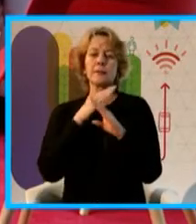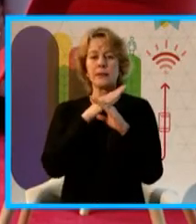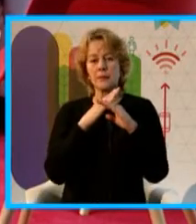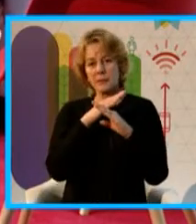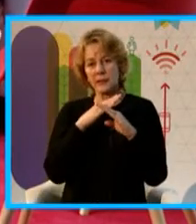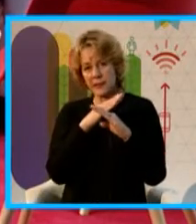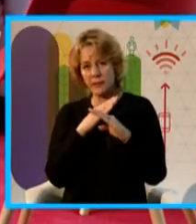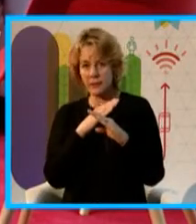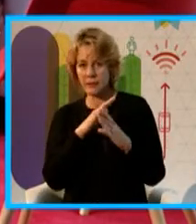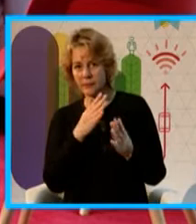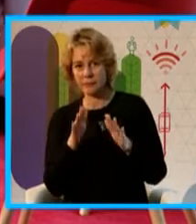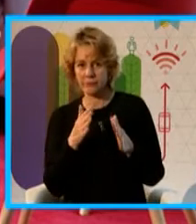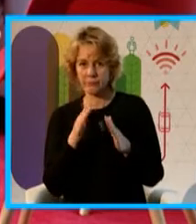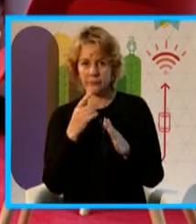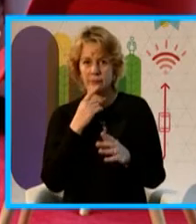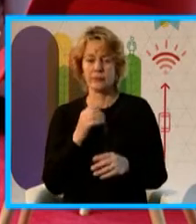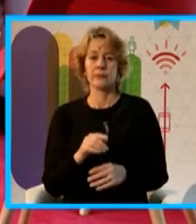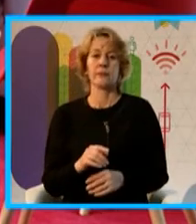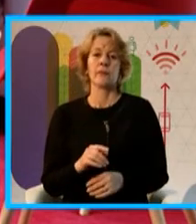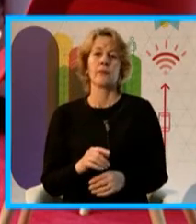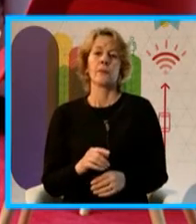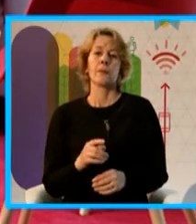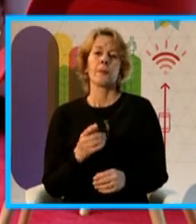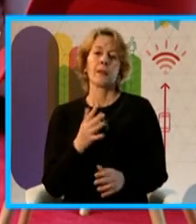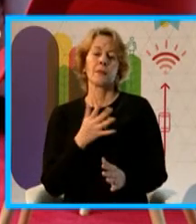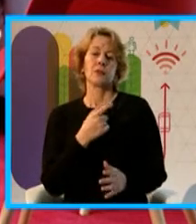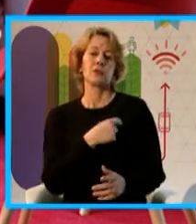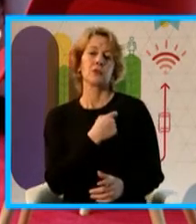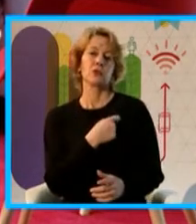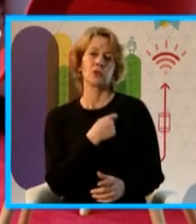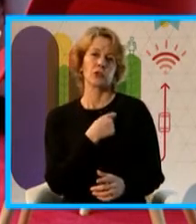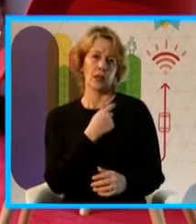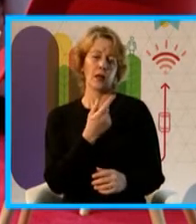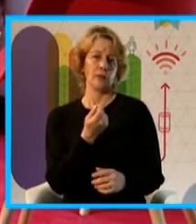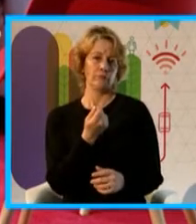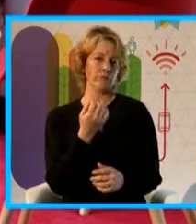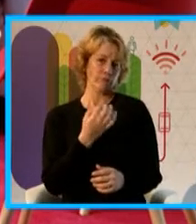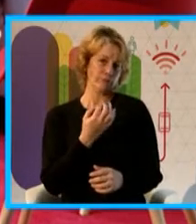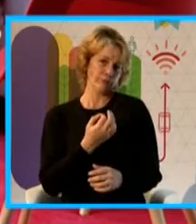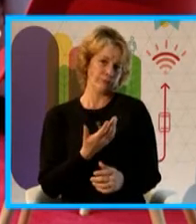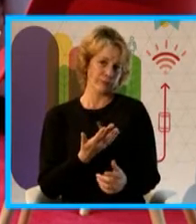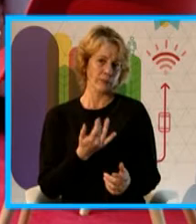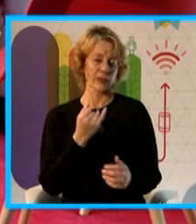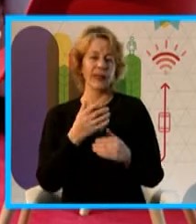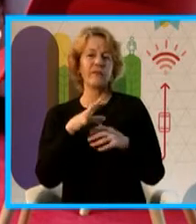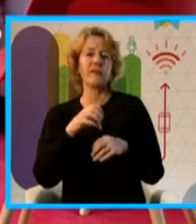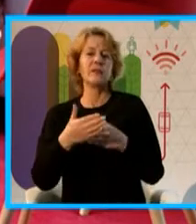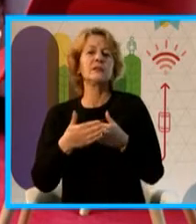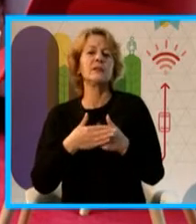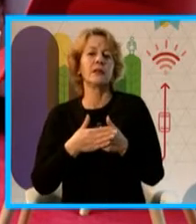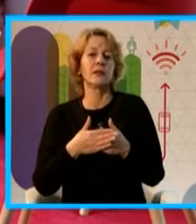jóvenes con un poco más de edad, de un nivel social alto y que viven cerca del parque.